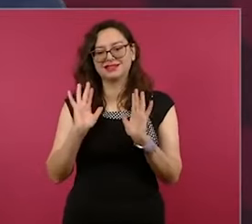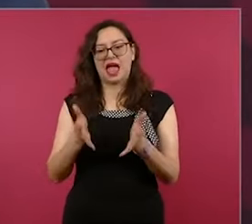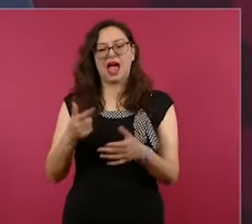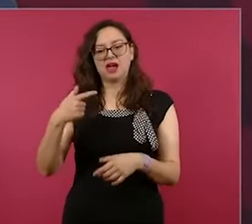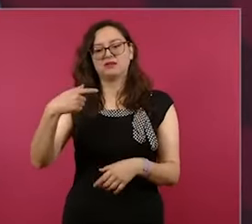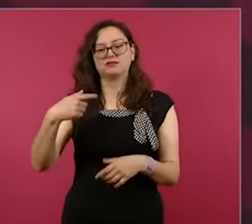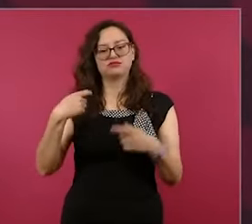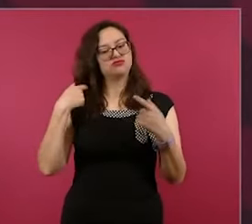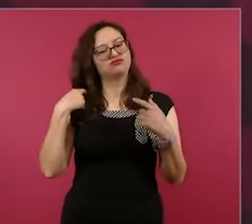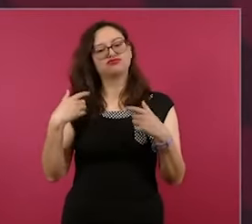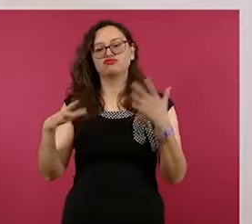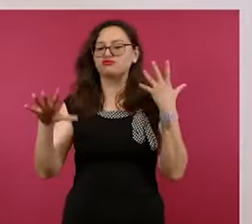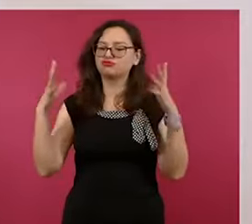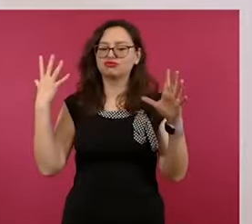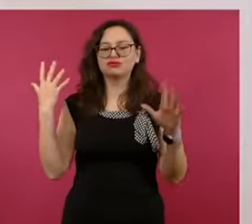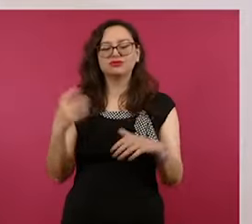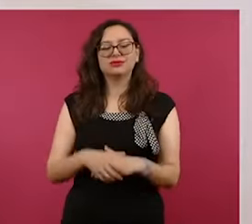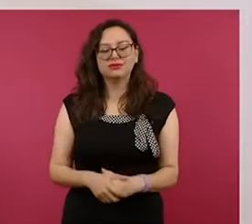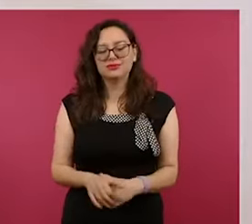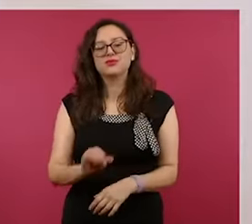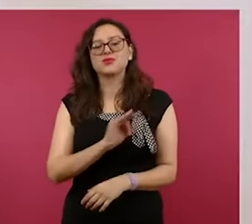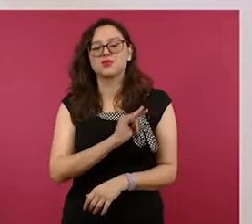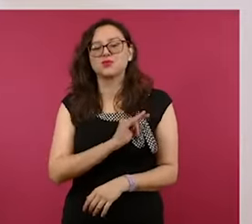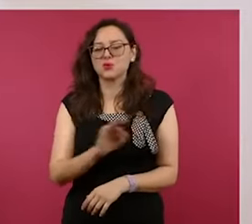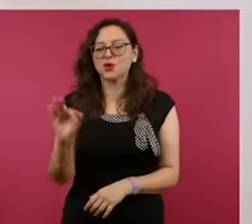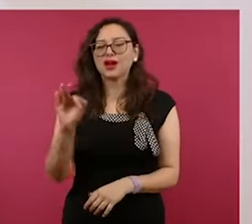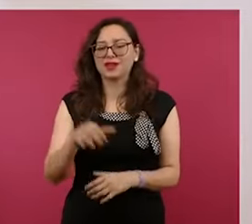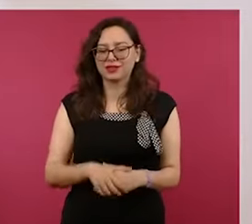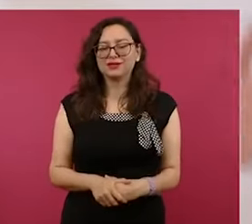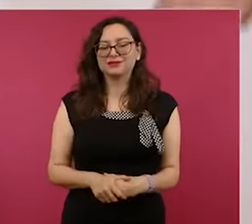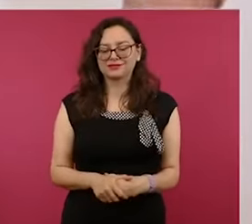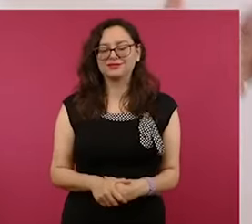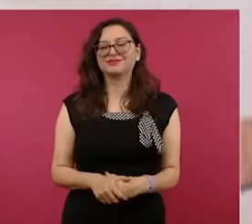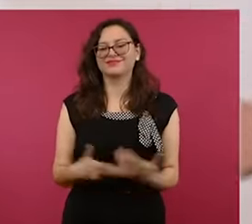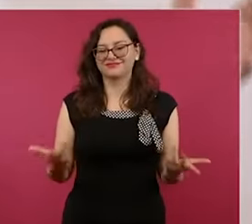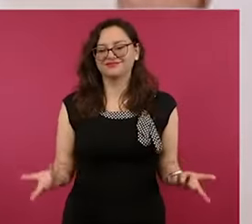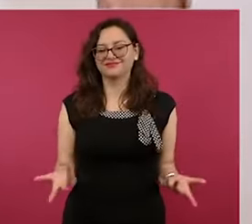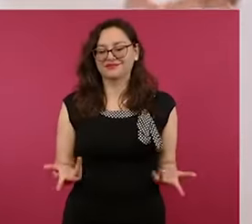porque sí quiero.